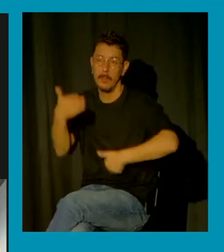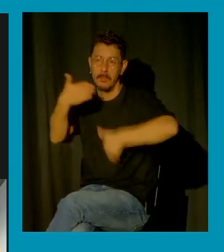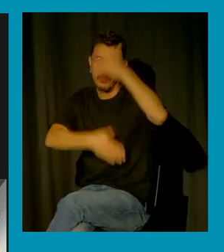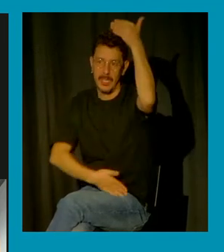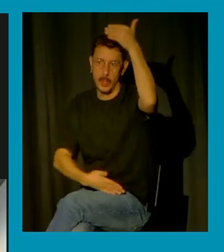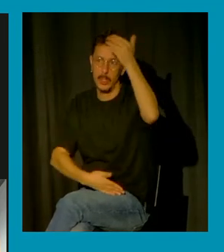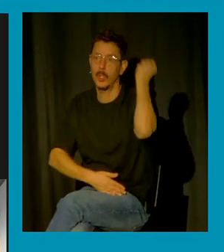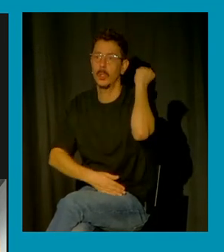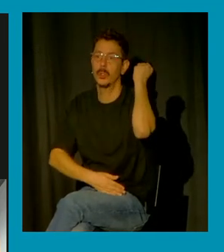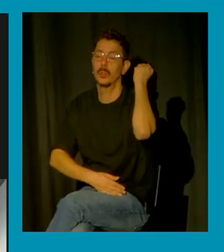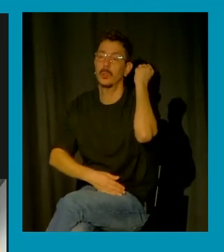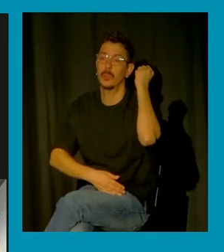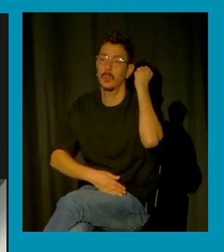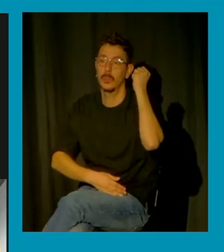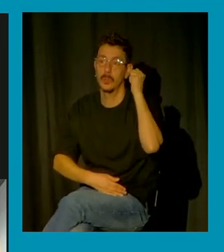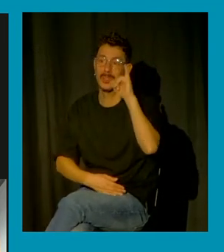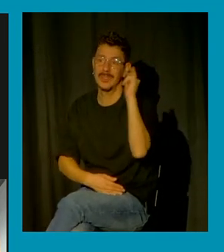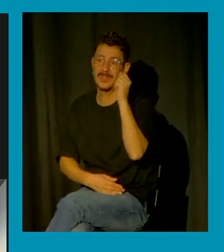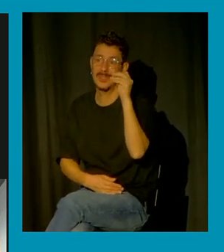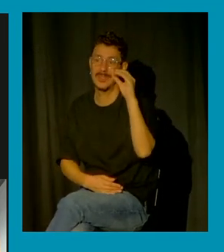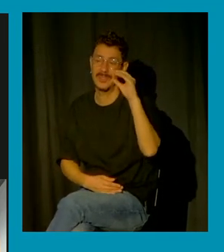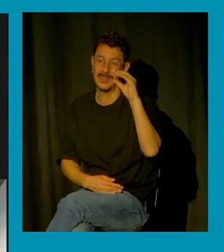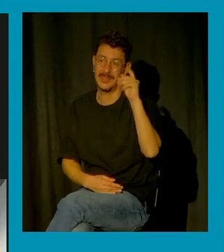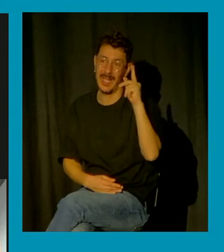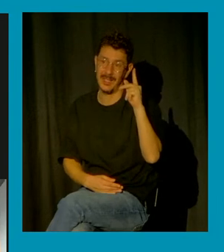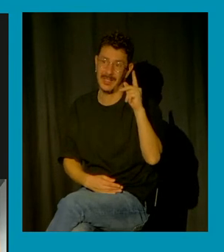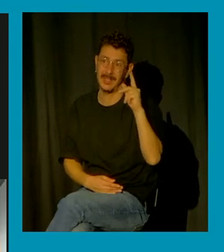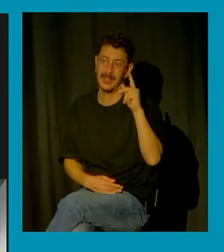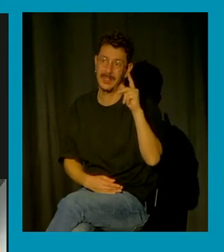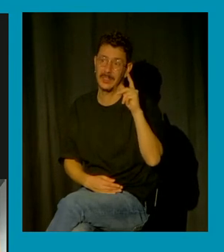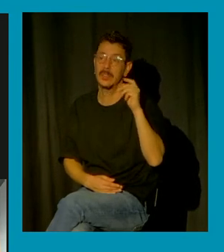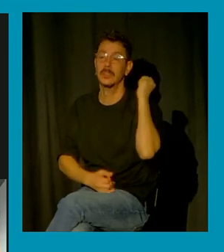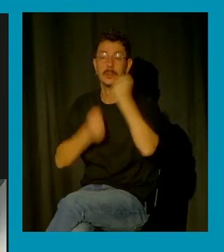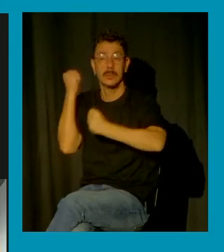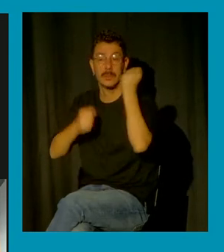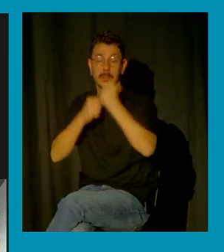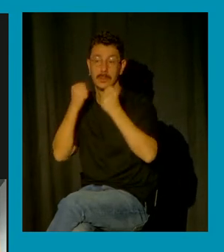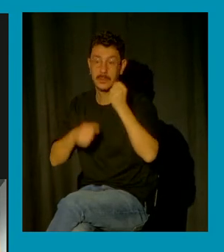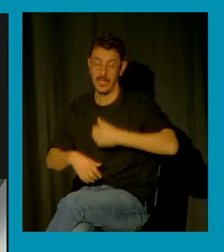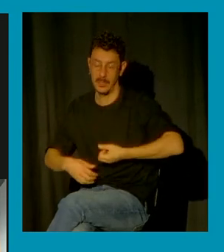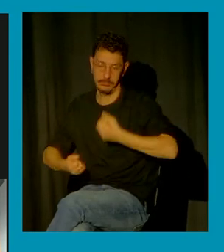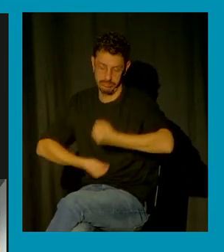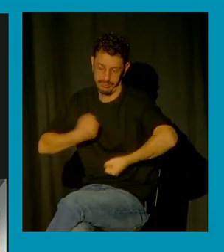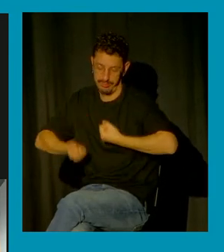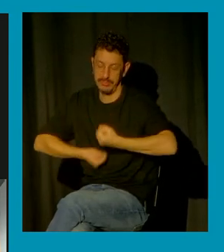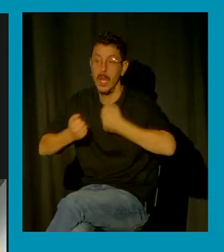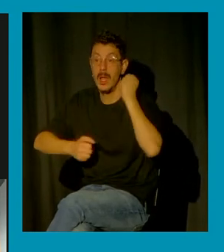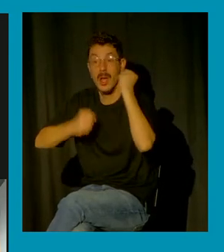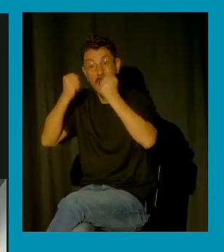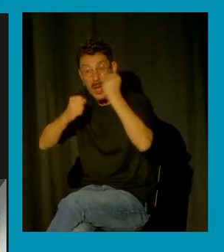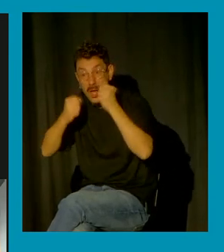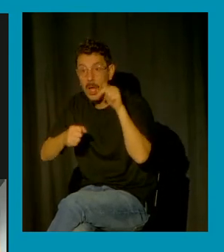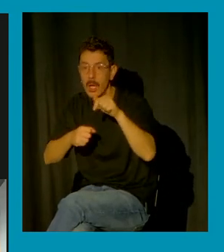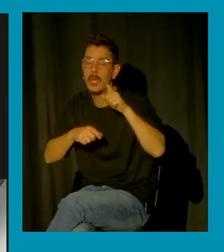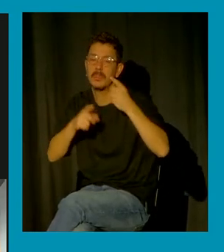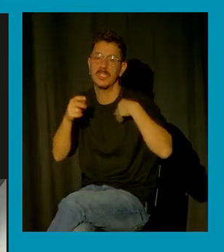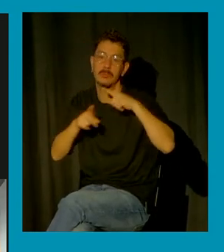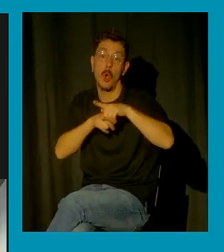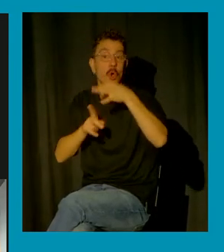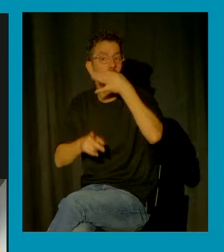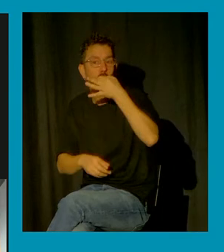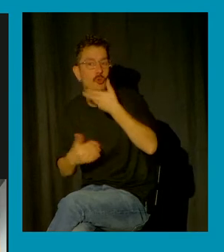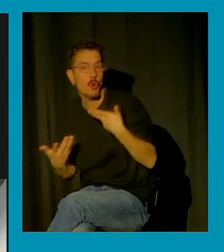los asesinatos cometidos por Jack el Destripador pero también cómo había otras contranarrativas en ese momento que tenían que ver con la perspectiva